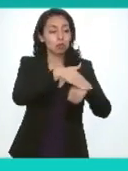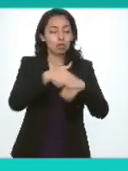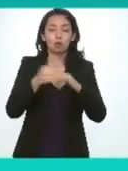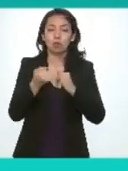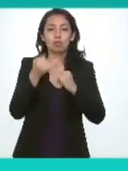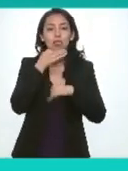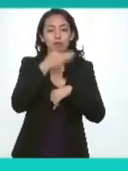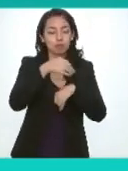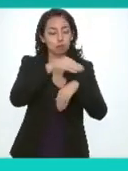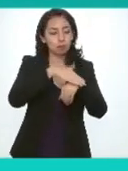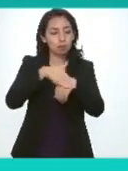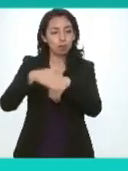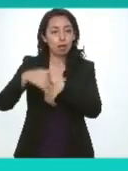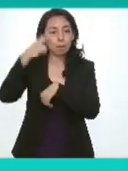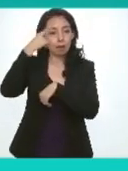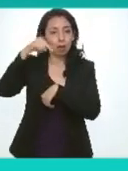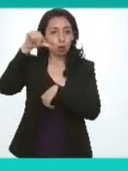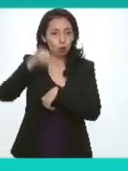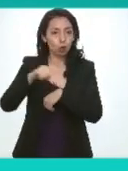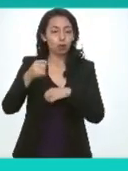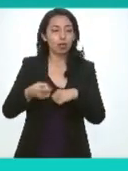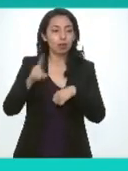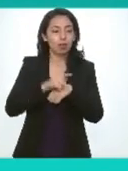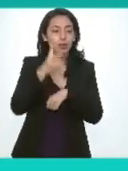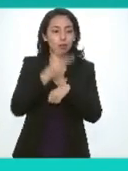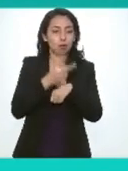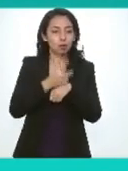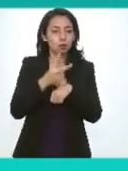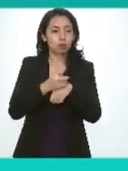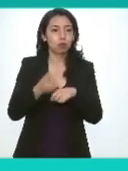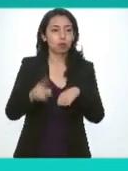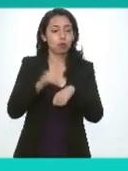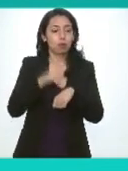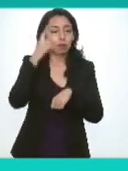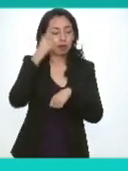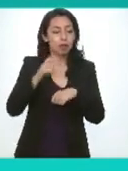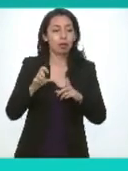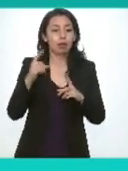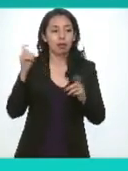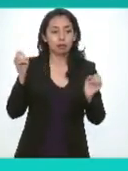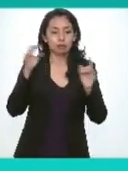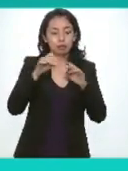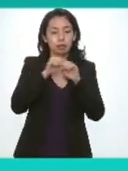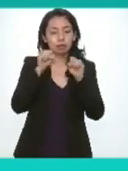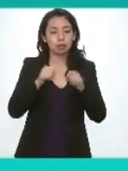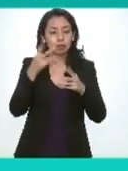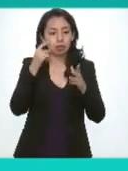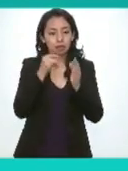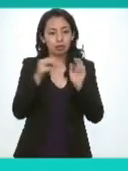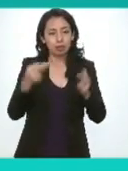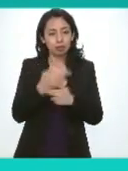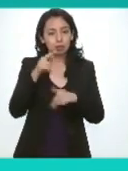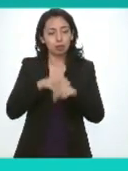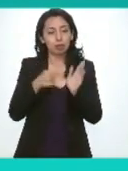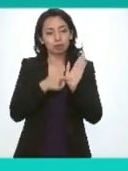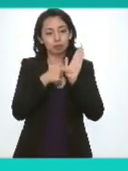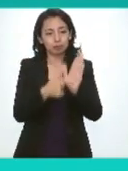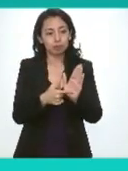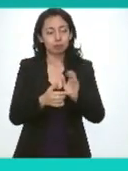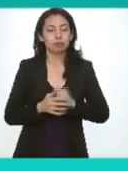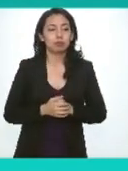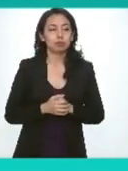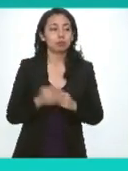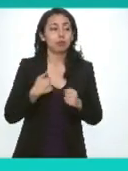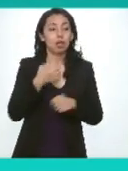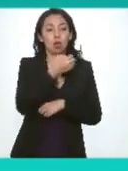Convocatoria Para esta Segunda Sesión Ordinaria Del dos mil Veintitrés Del Consejo Nacional Del Sistema Nacional De Transparencia Y de los Asuntos